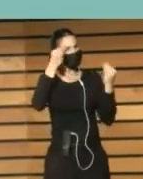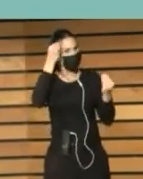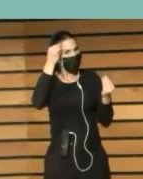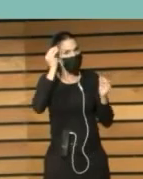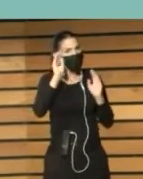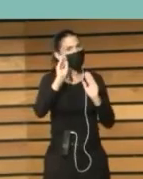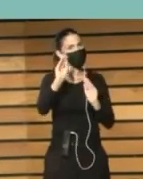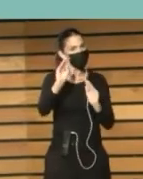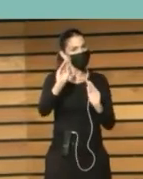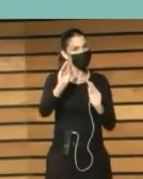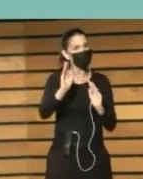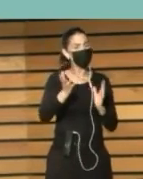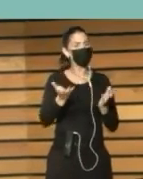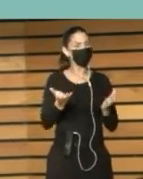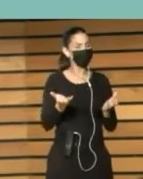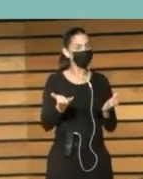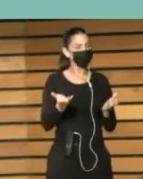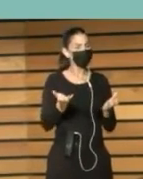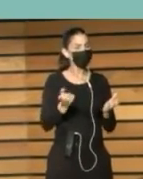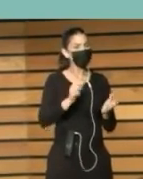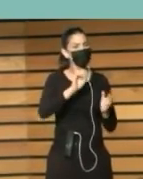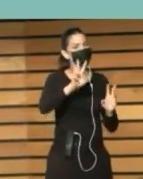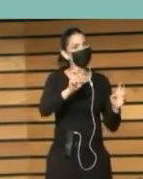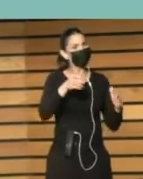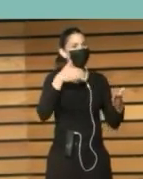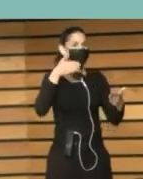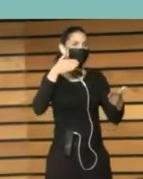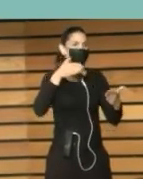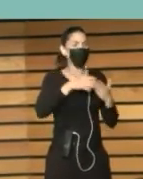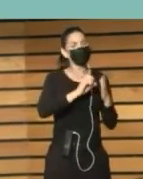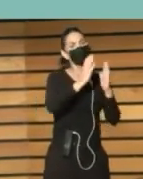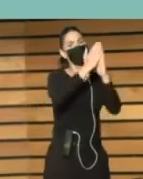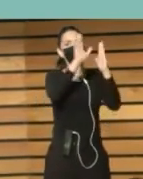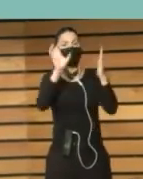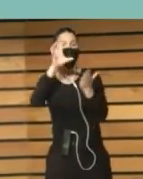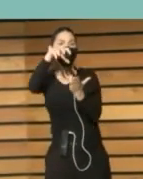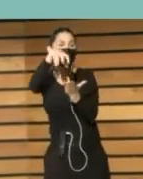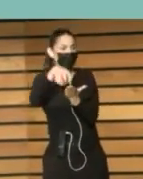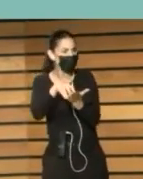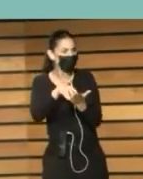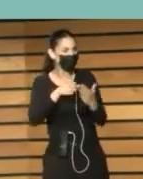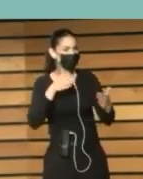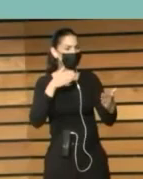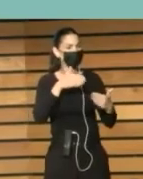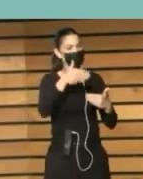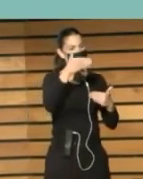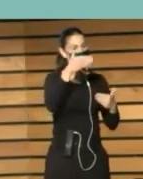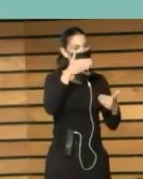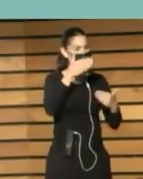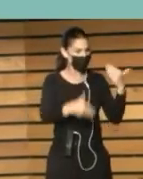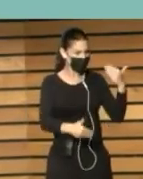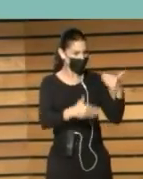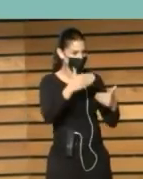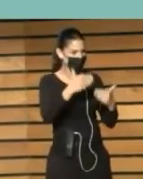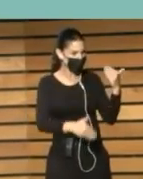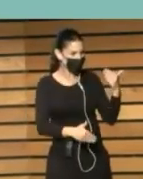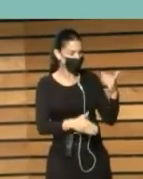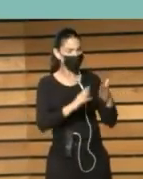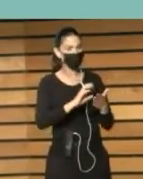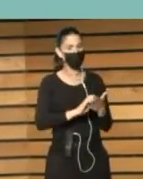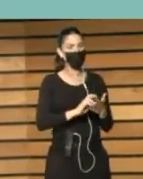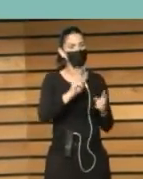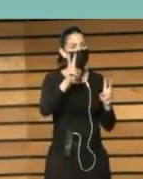De Acerca de No Limitar La biblioteca A un espacio Tercero O a un espacio Primero